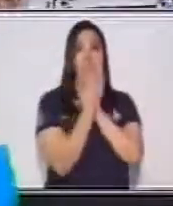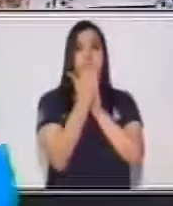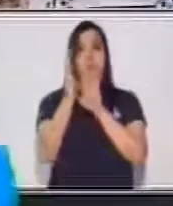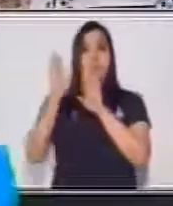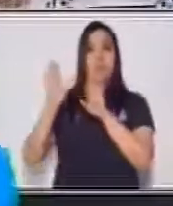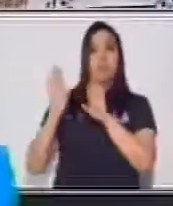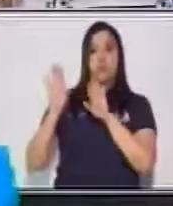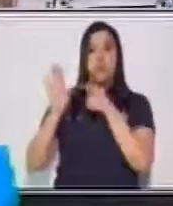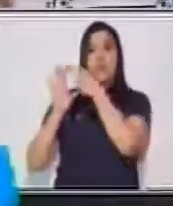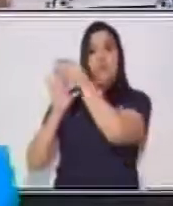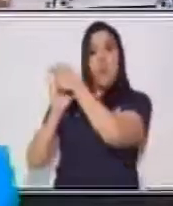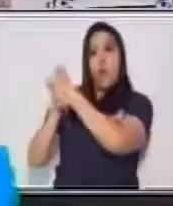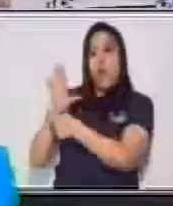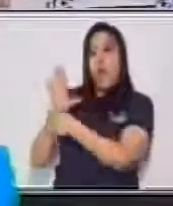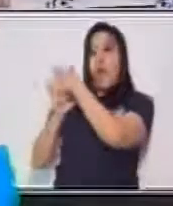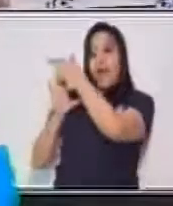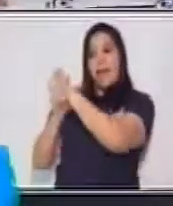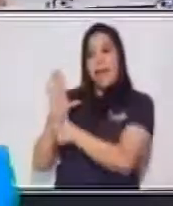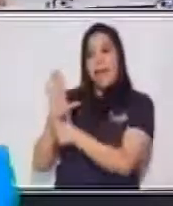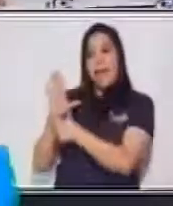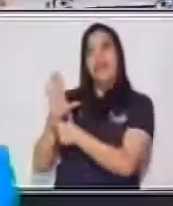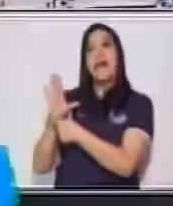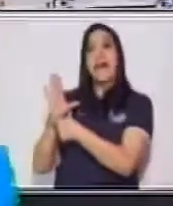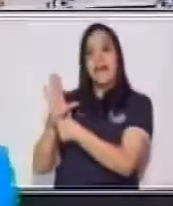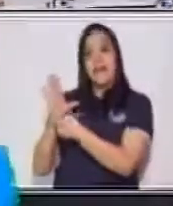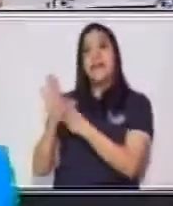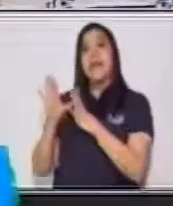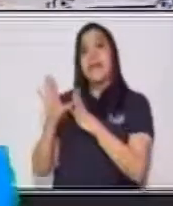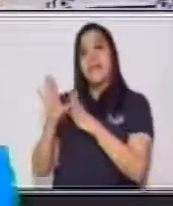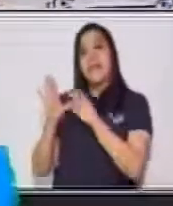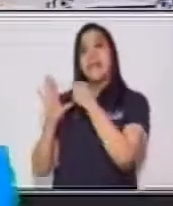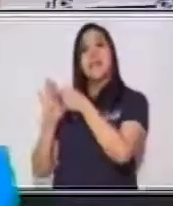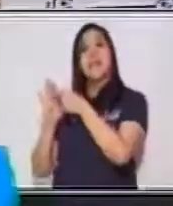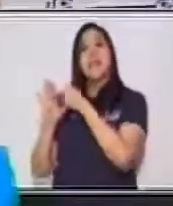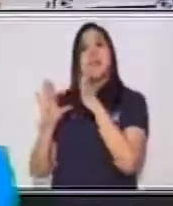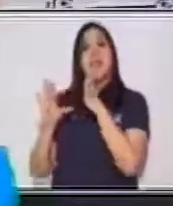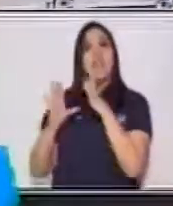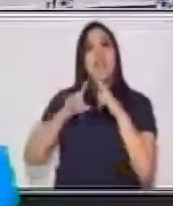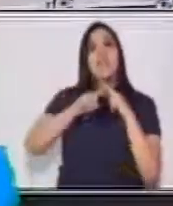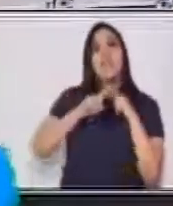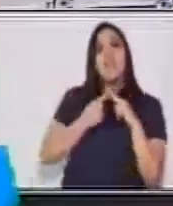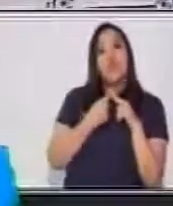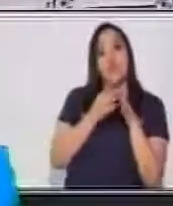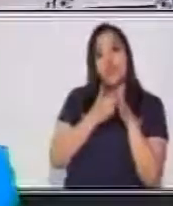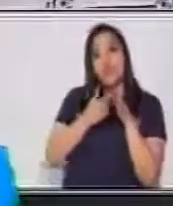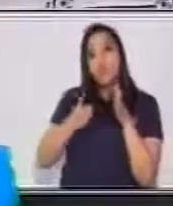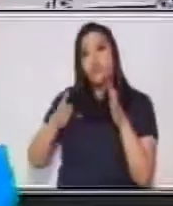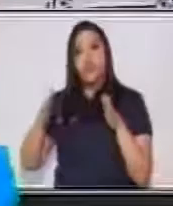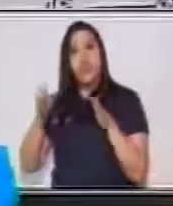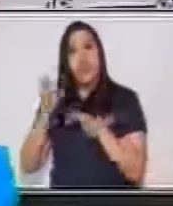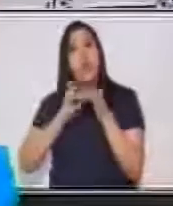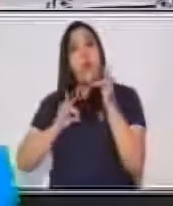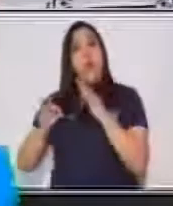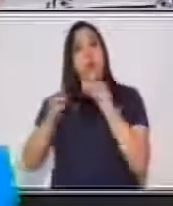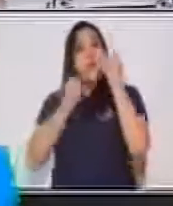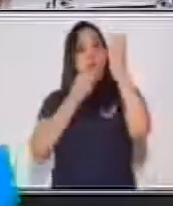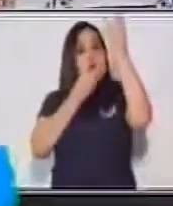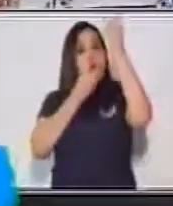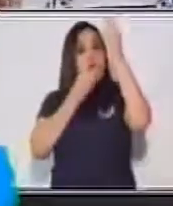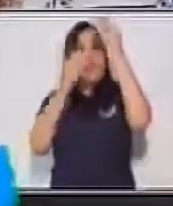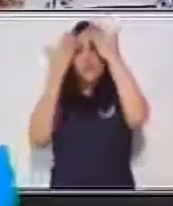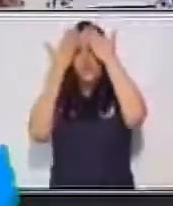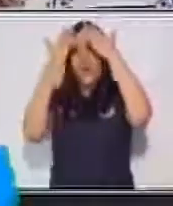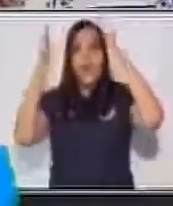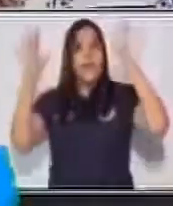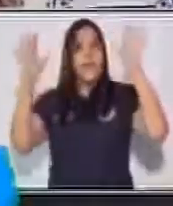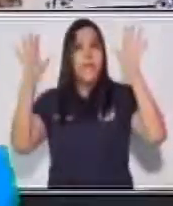trifoliar, debe de colocarse la introducción del tema o alguna perspectiva en general, algo que queremos